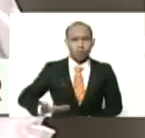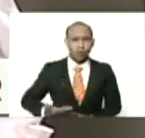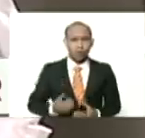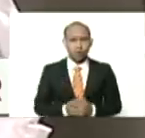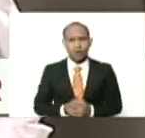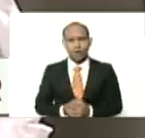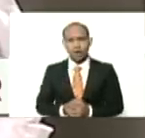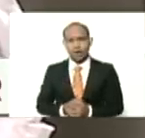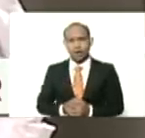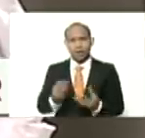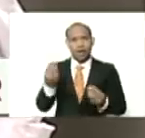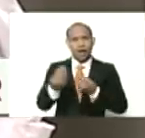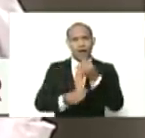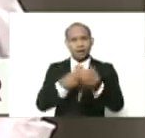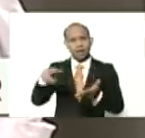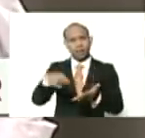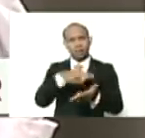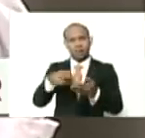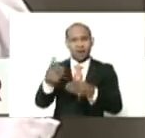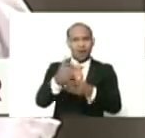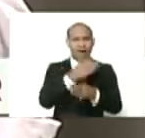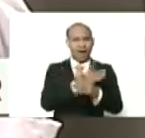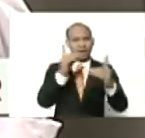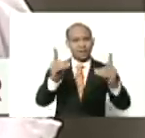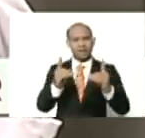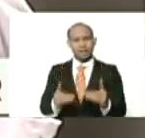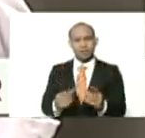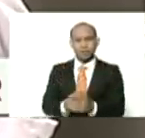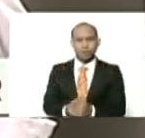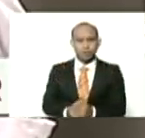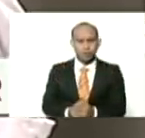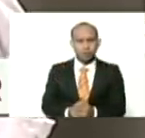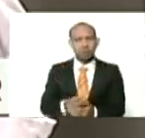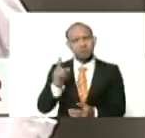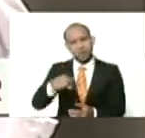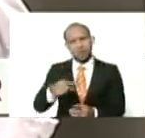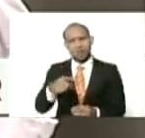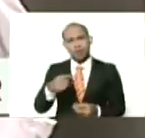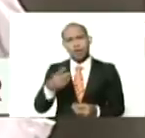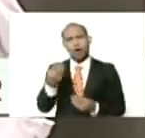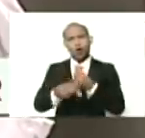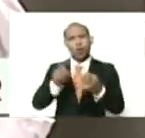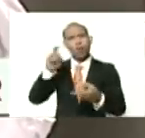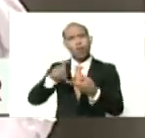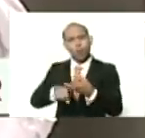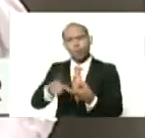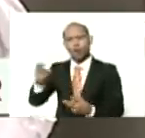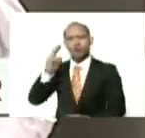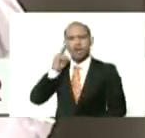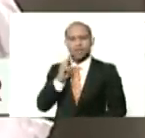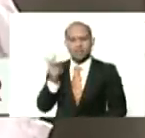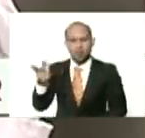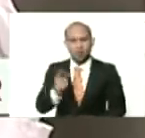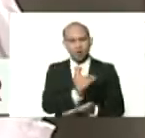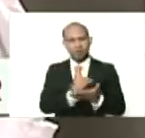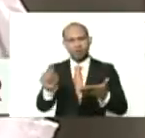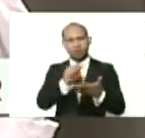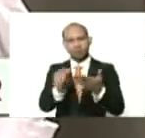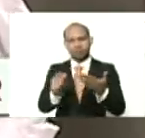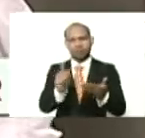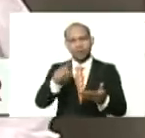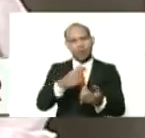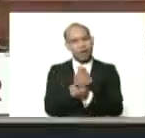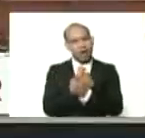lo hacía bailando, antes de hacerla, y por supuesto, como, Manolita Saez, le escribía, que, que así lo enamoró, ¿no?